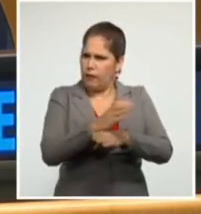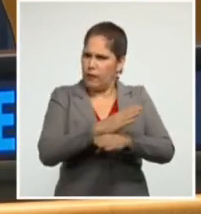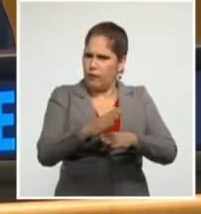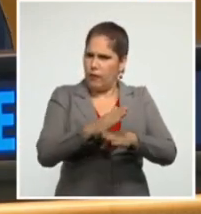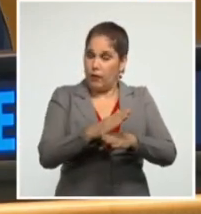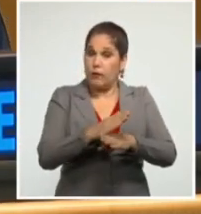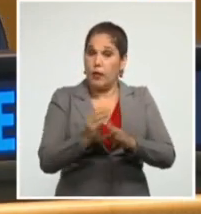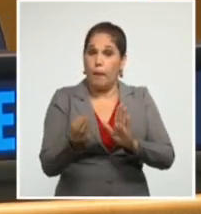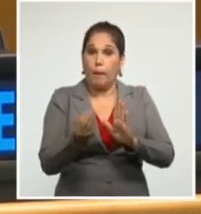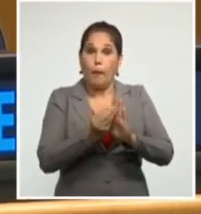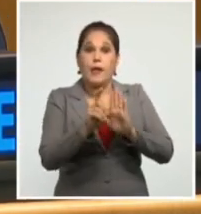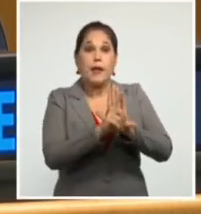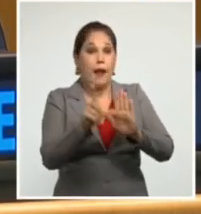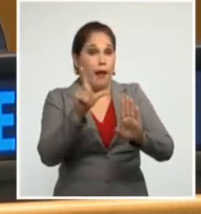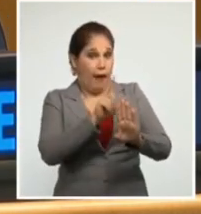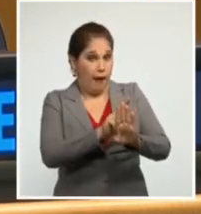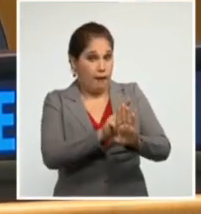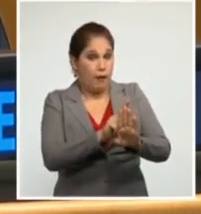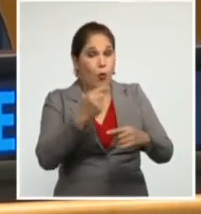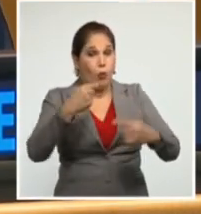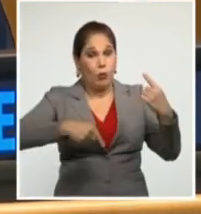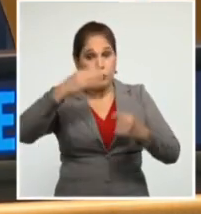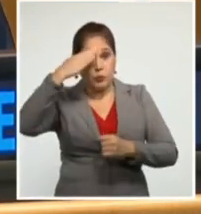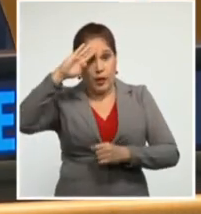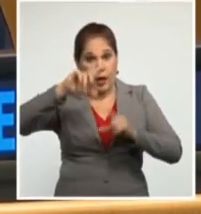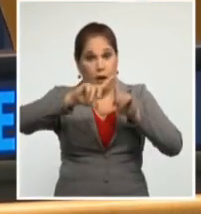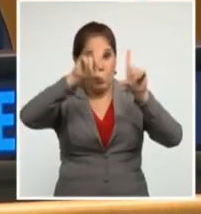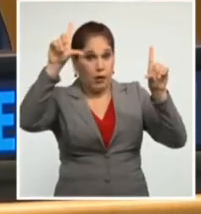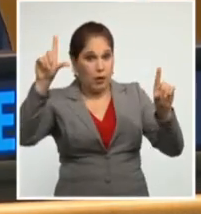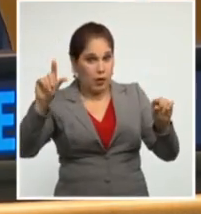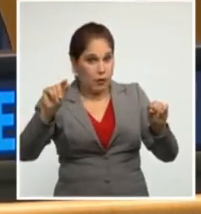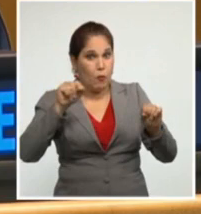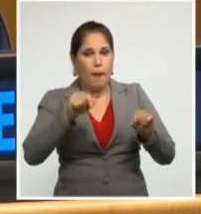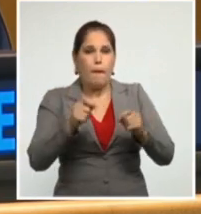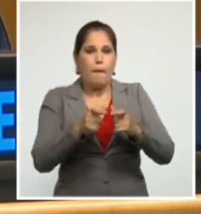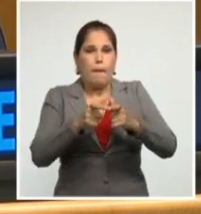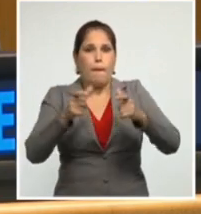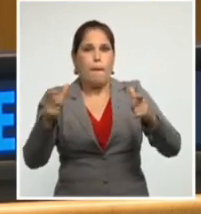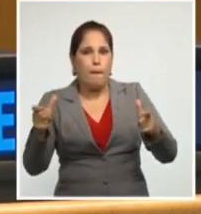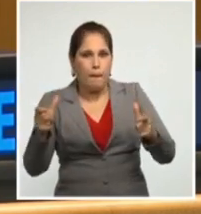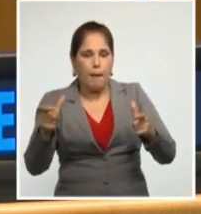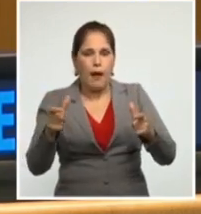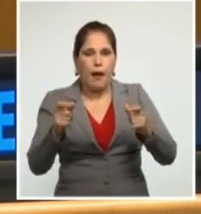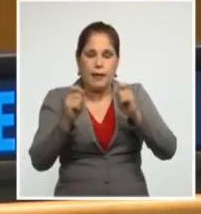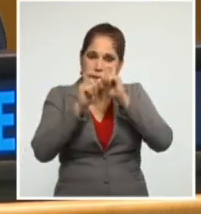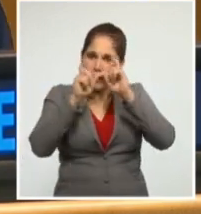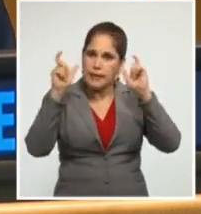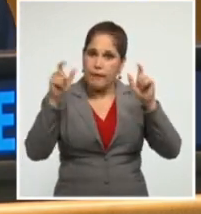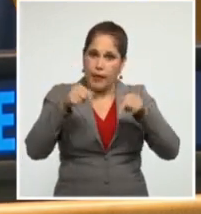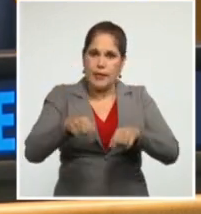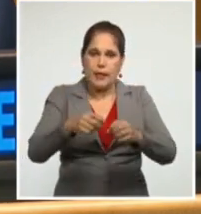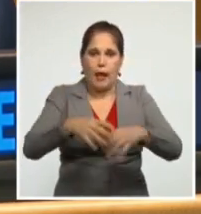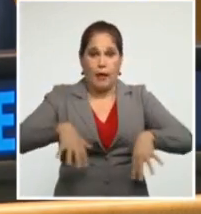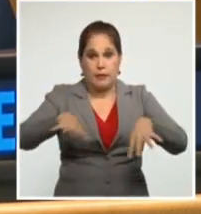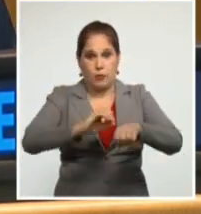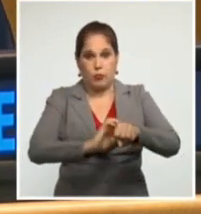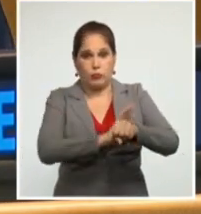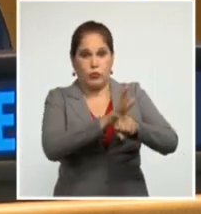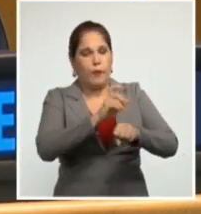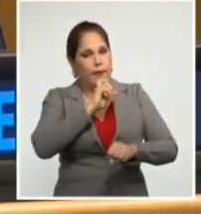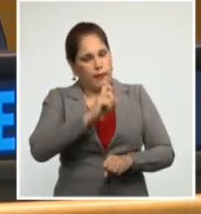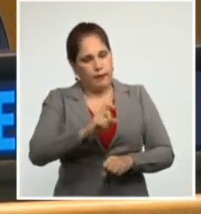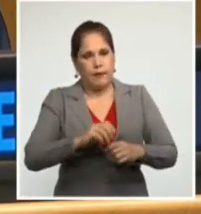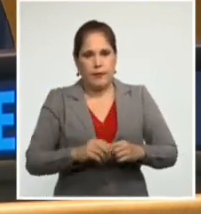ilegalmente contra Cuba, tienen un mayor alcance e impacto en medio de la pandemia del COVID-19.